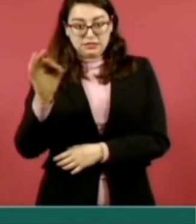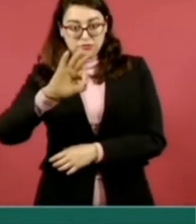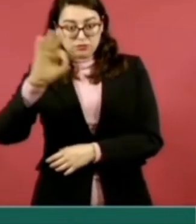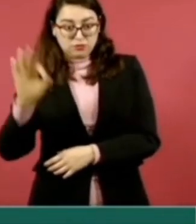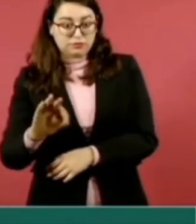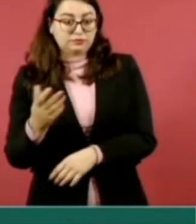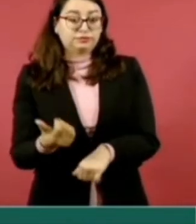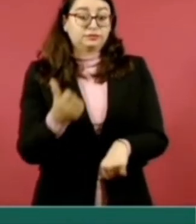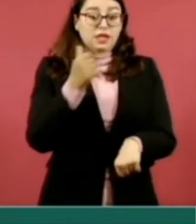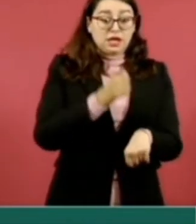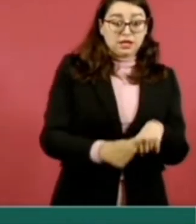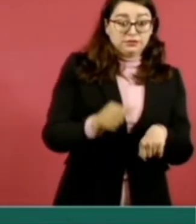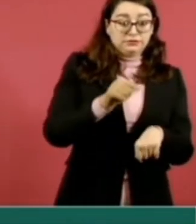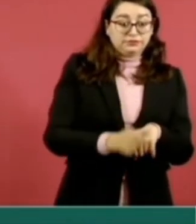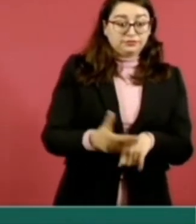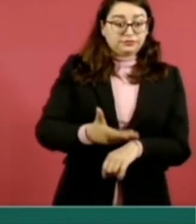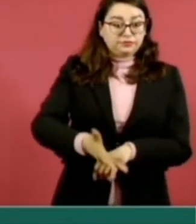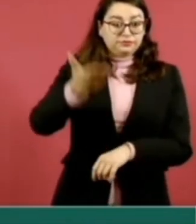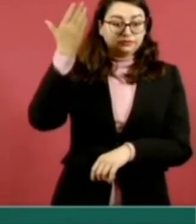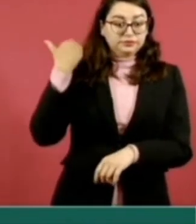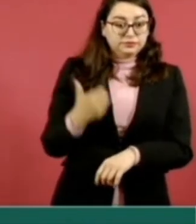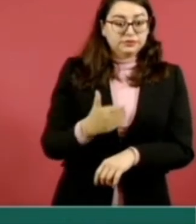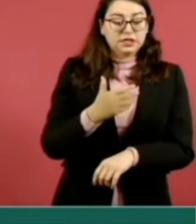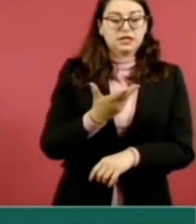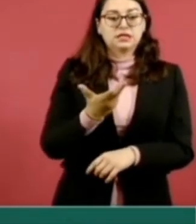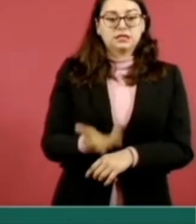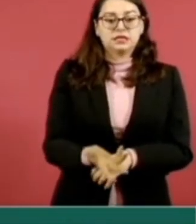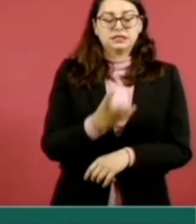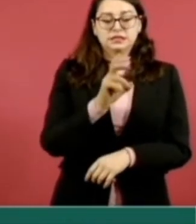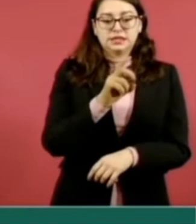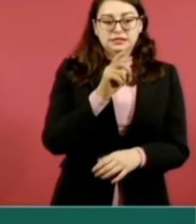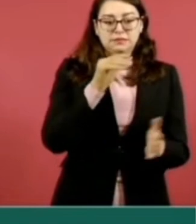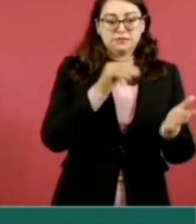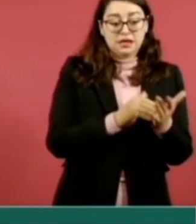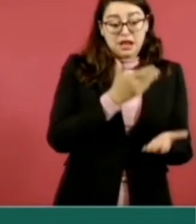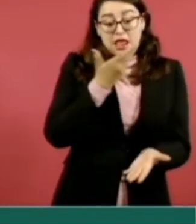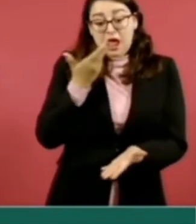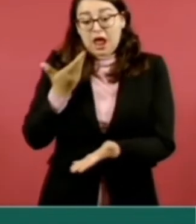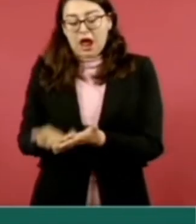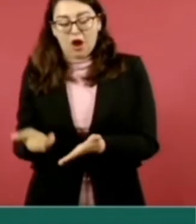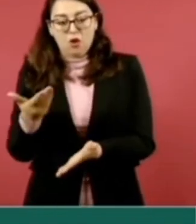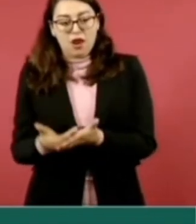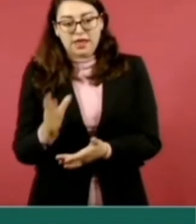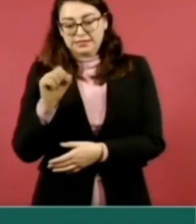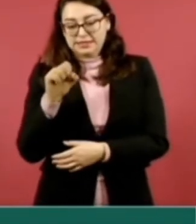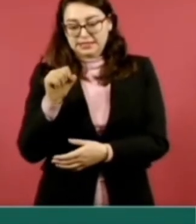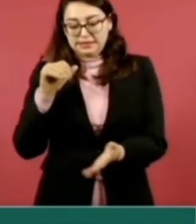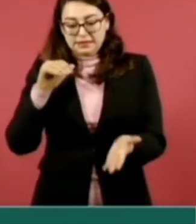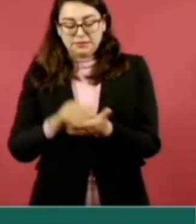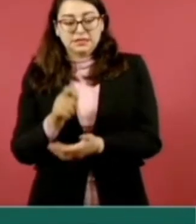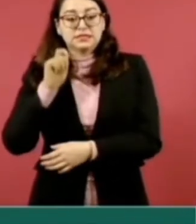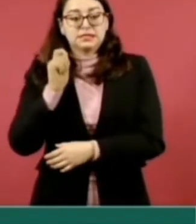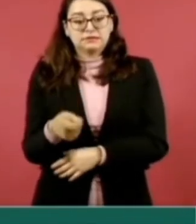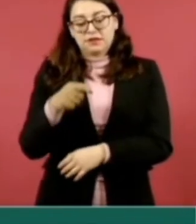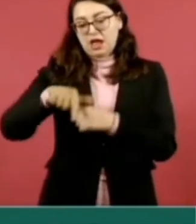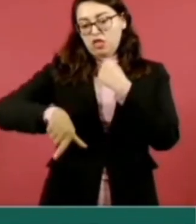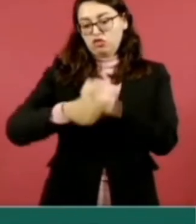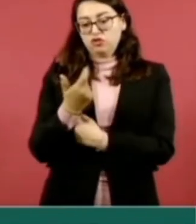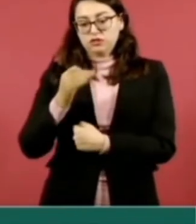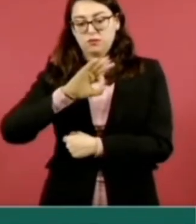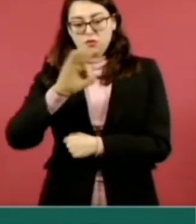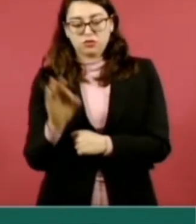de 53 mil a 60 mil, es decir, se ha visto un incremento del 12 por ciento en el número de cirugías